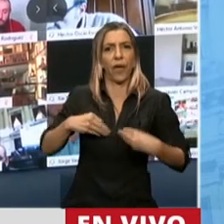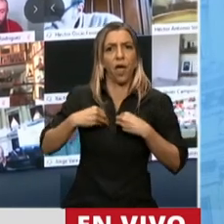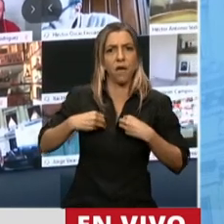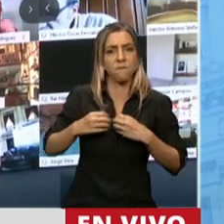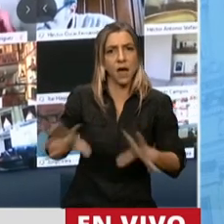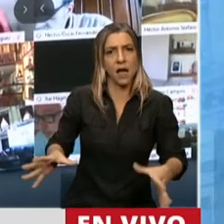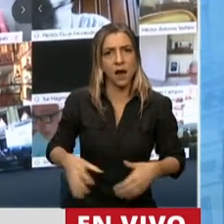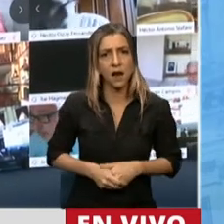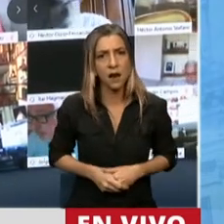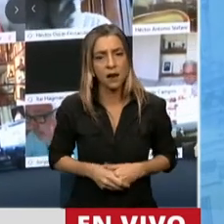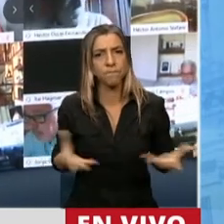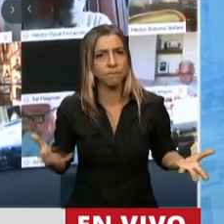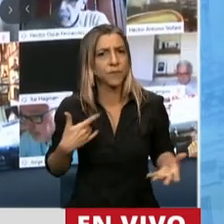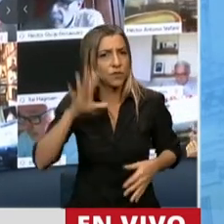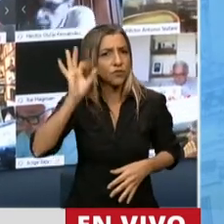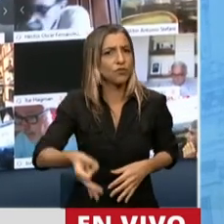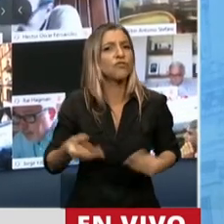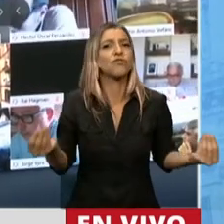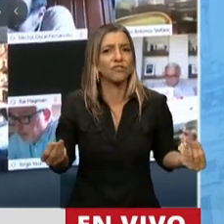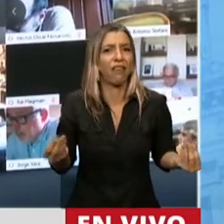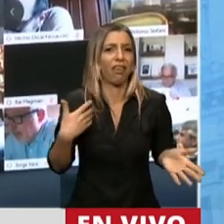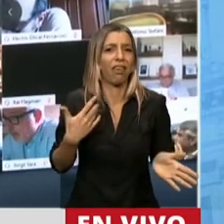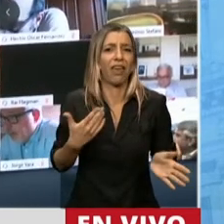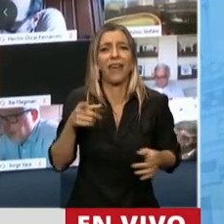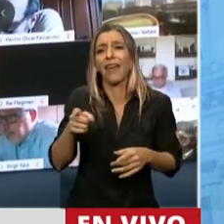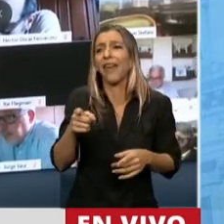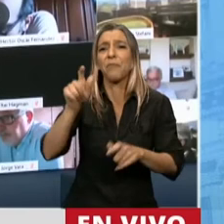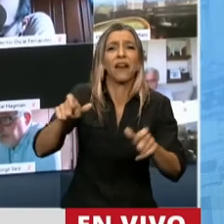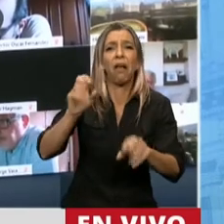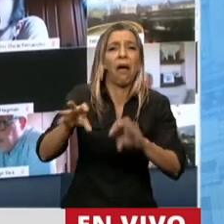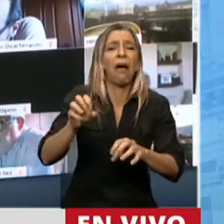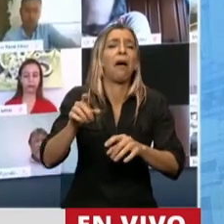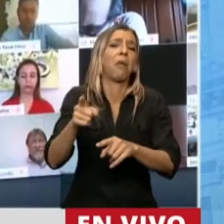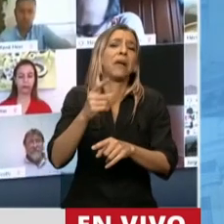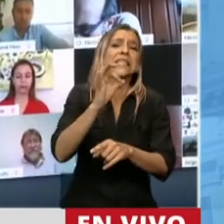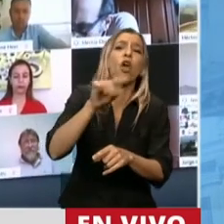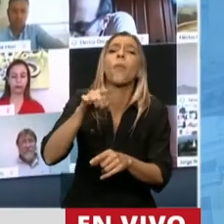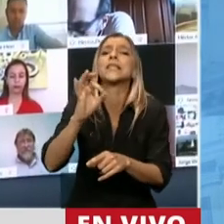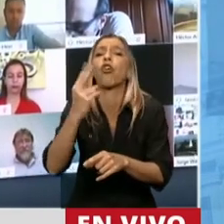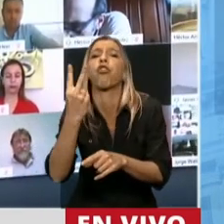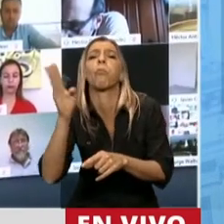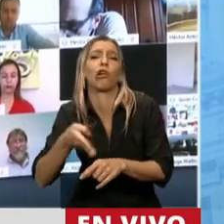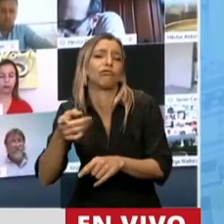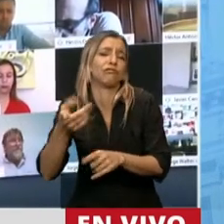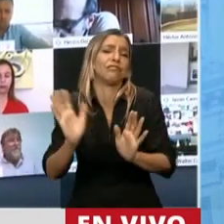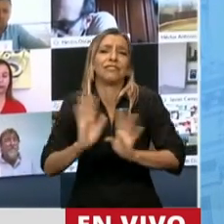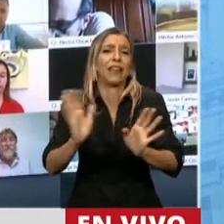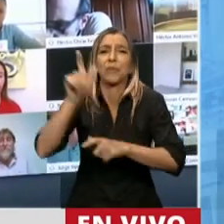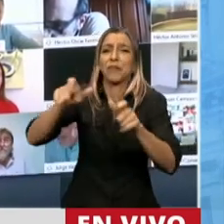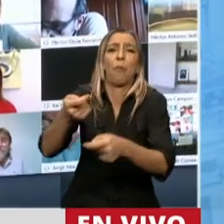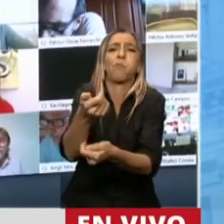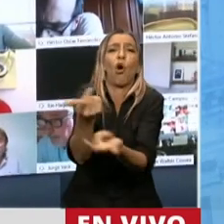,02% de la población. Peor, lo hacen por cuestiones ideológicas,